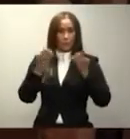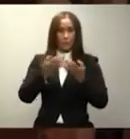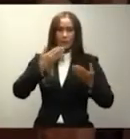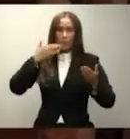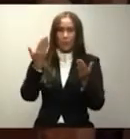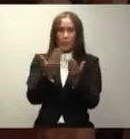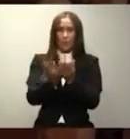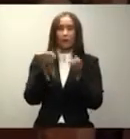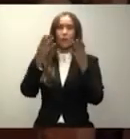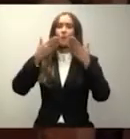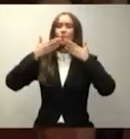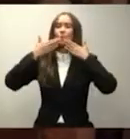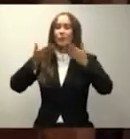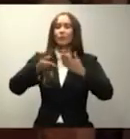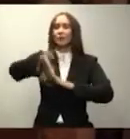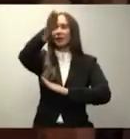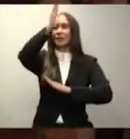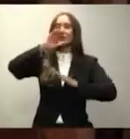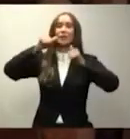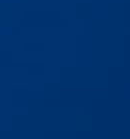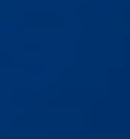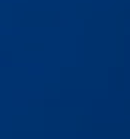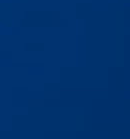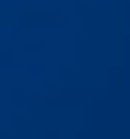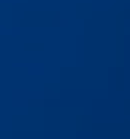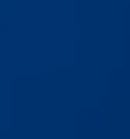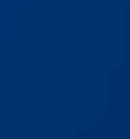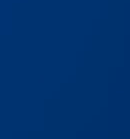y que Dios bendiga al pueblo dominicano.